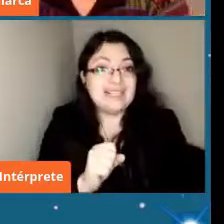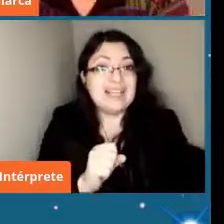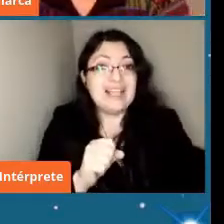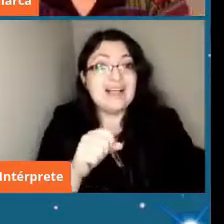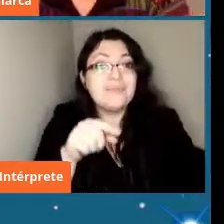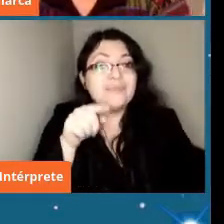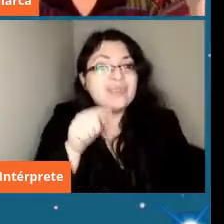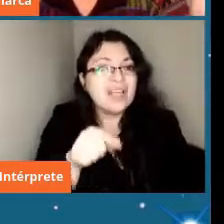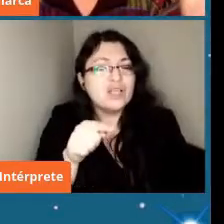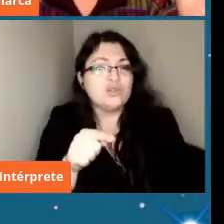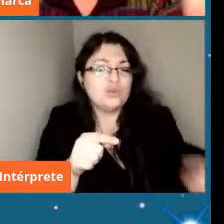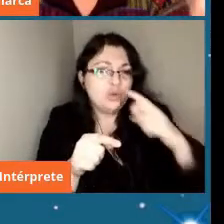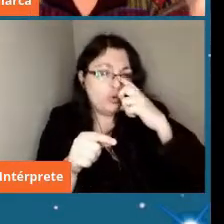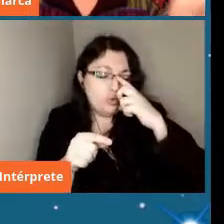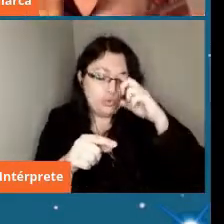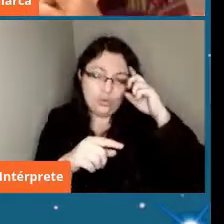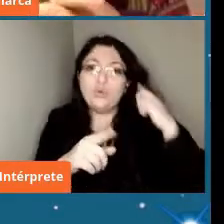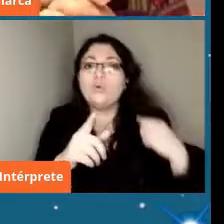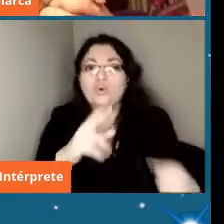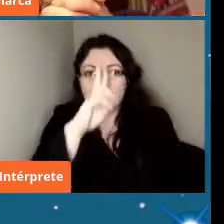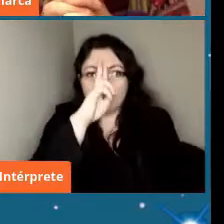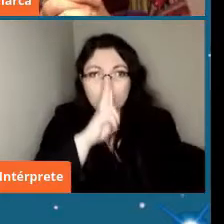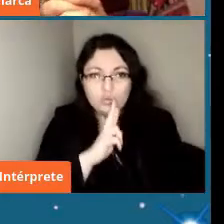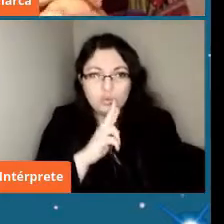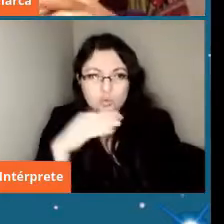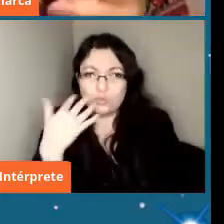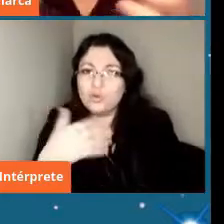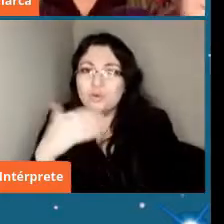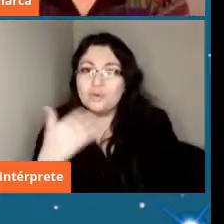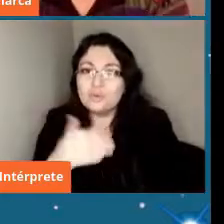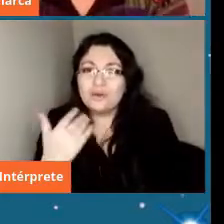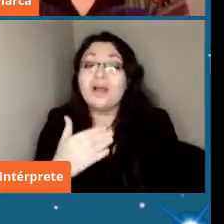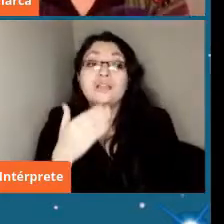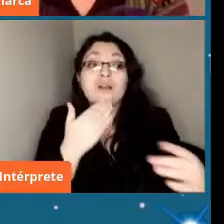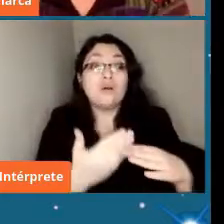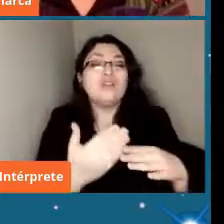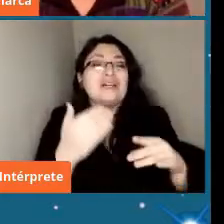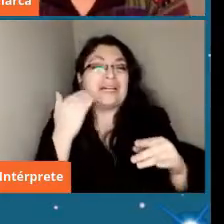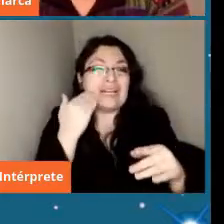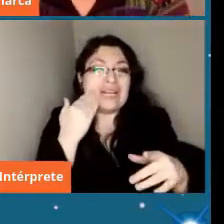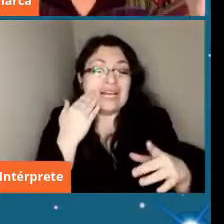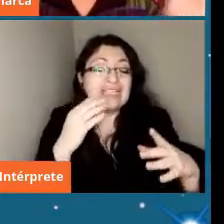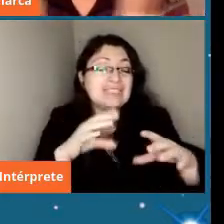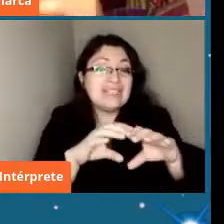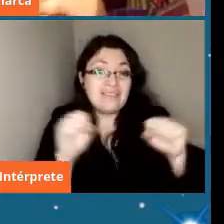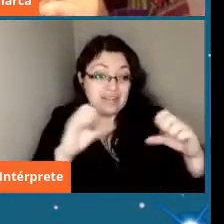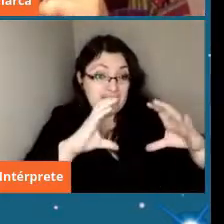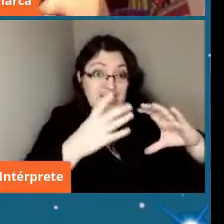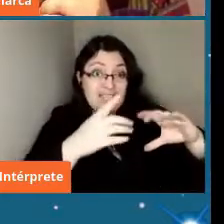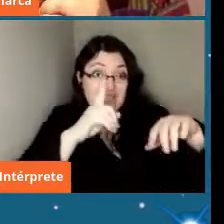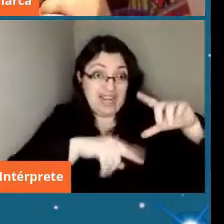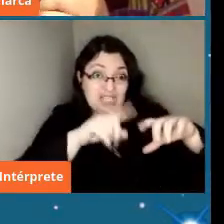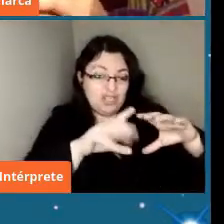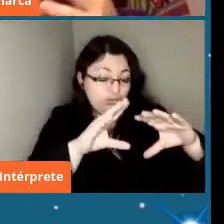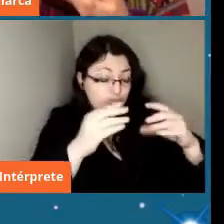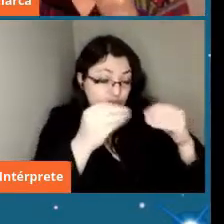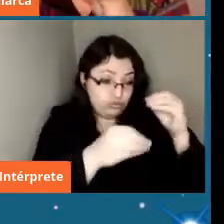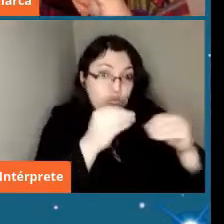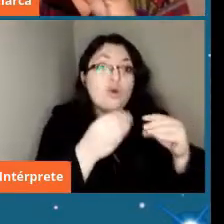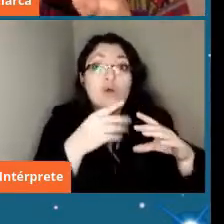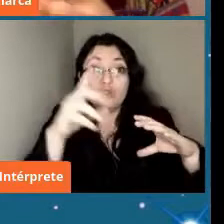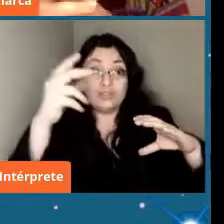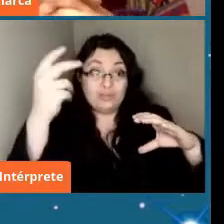un rol importante entonces en la etapa final de formación de la Tierra que al impactar con la Tierra